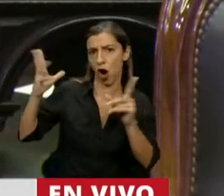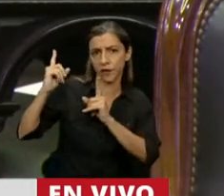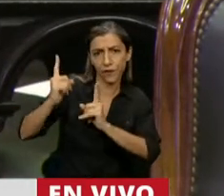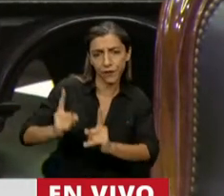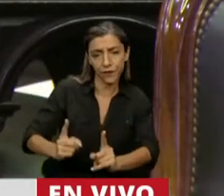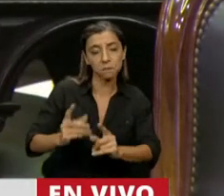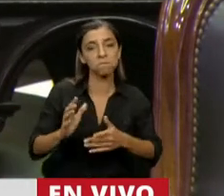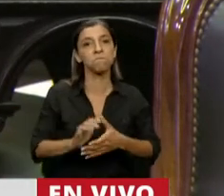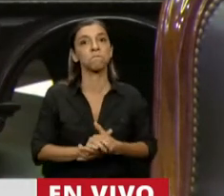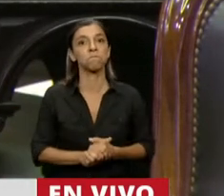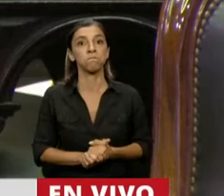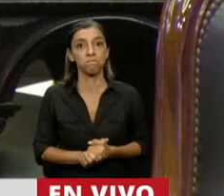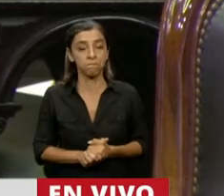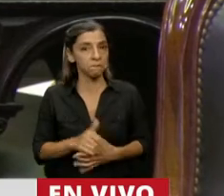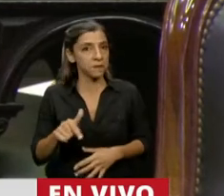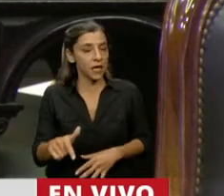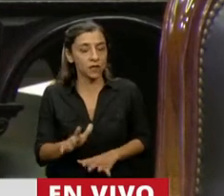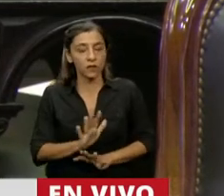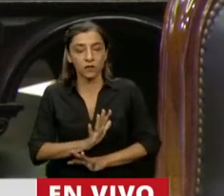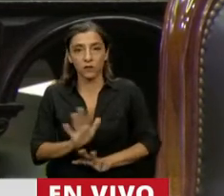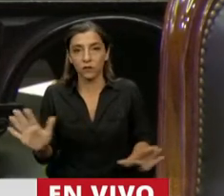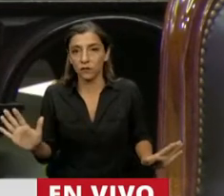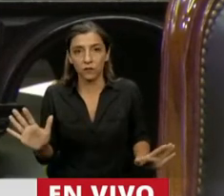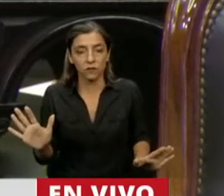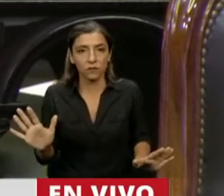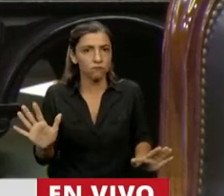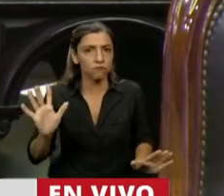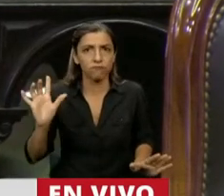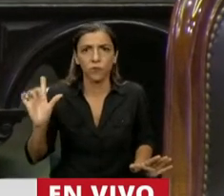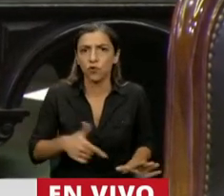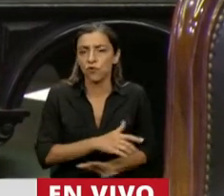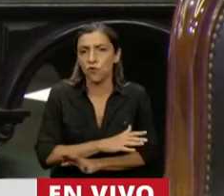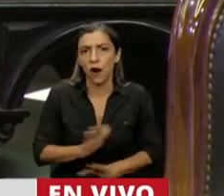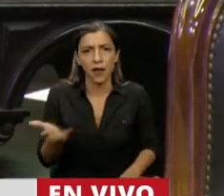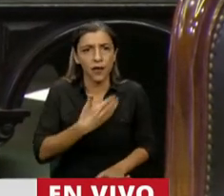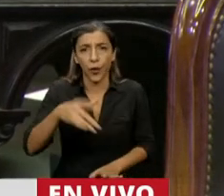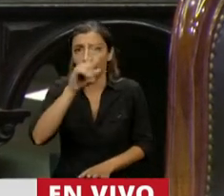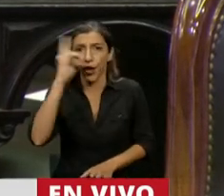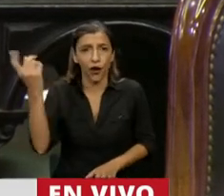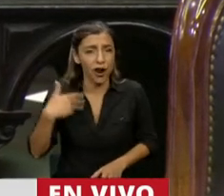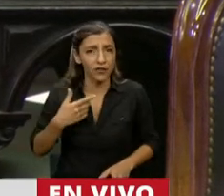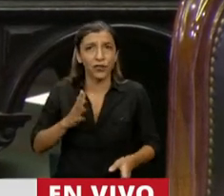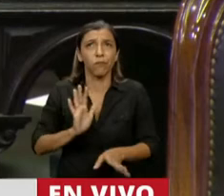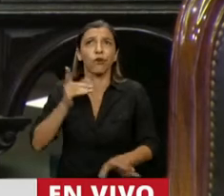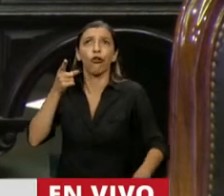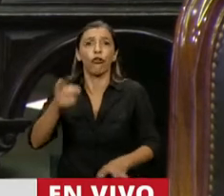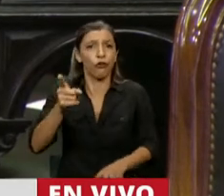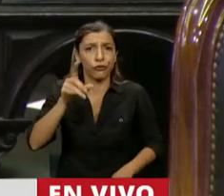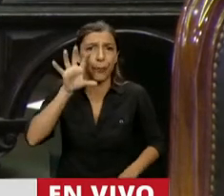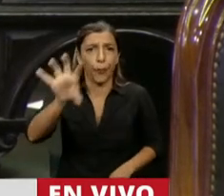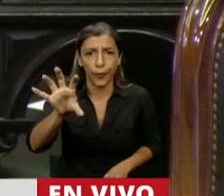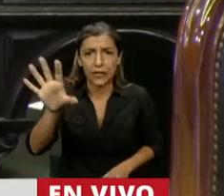ataque más fuerte y desleal del gobierno nacional a una provincia o a una